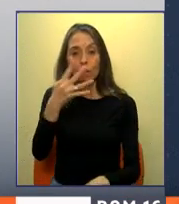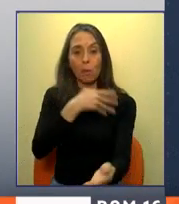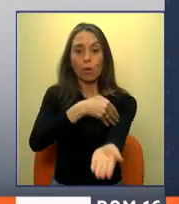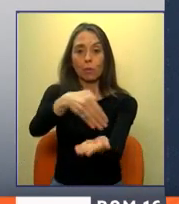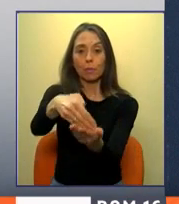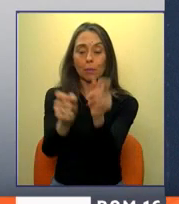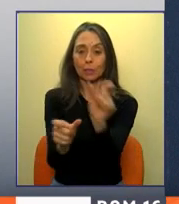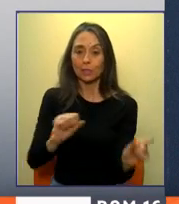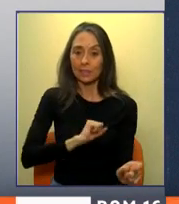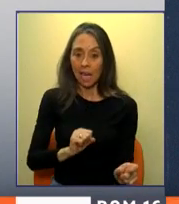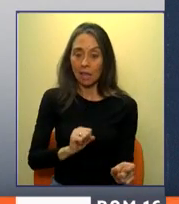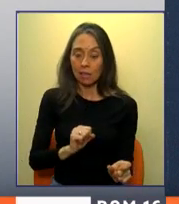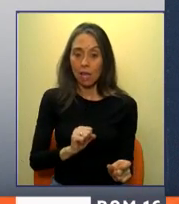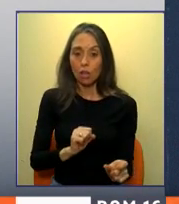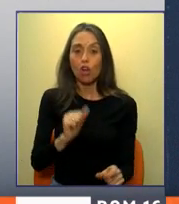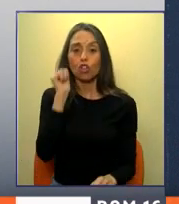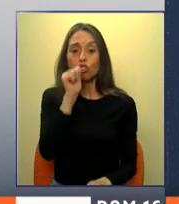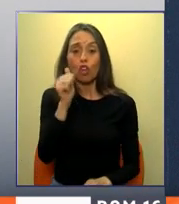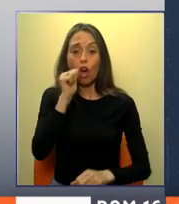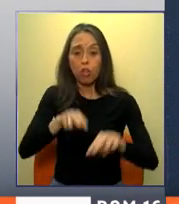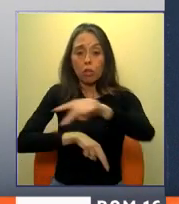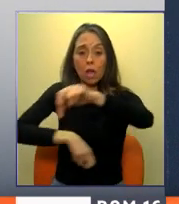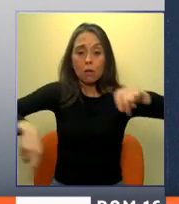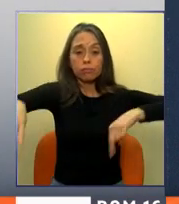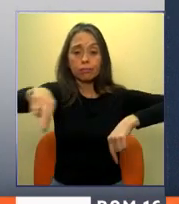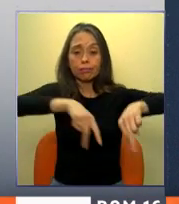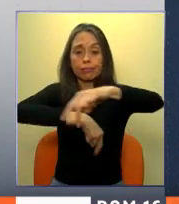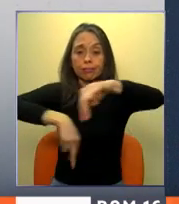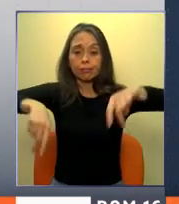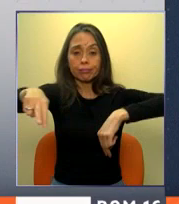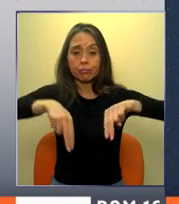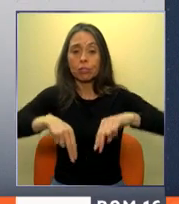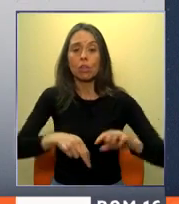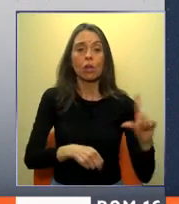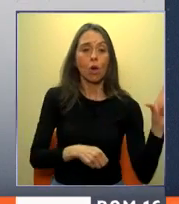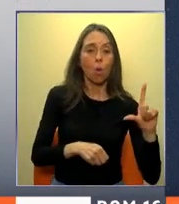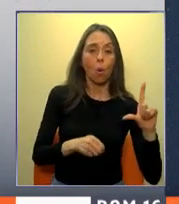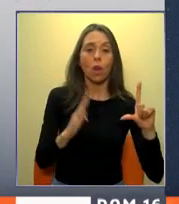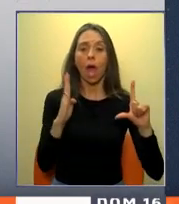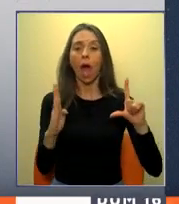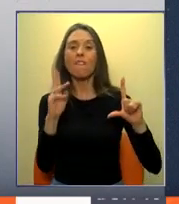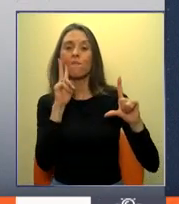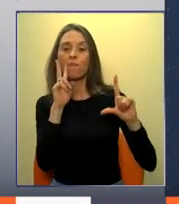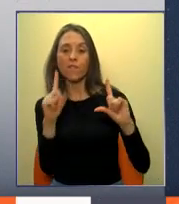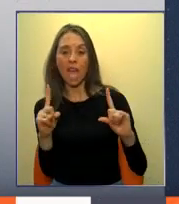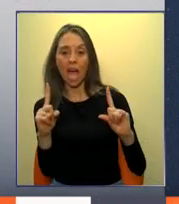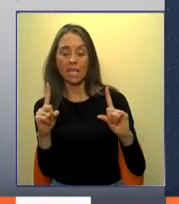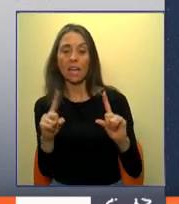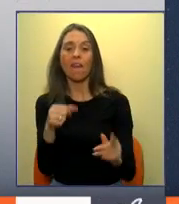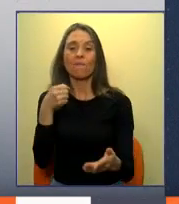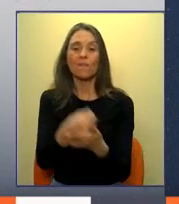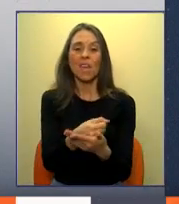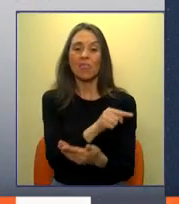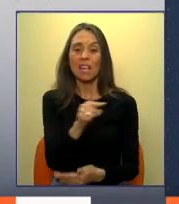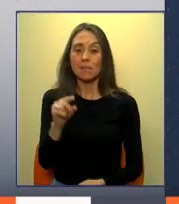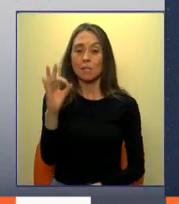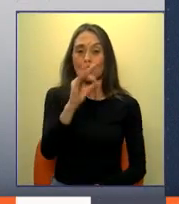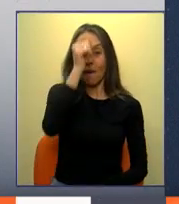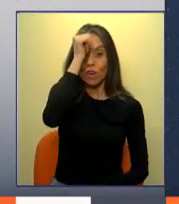santiaguinos circulan cada día por estas calles de lunes a viernes. El fin de semana, esta cifra baja